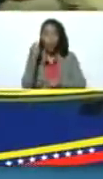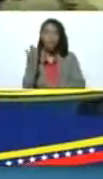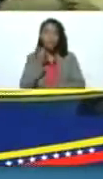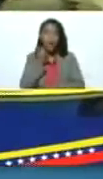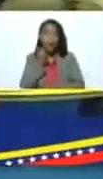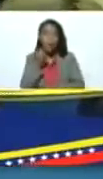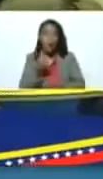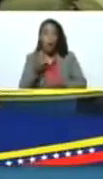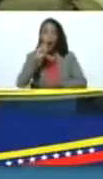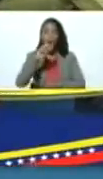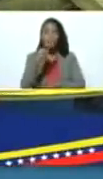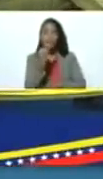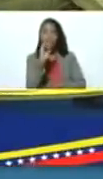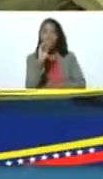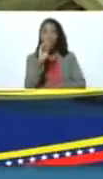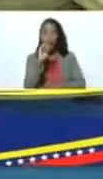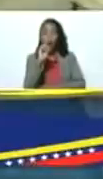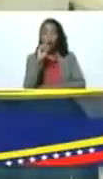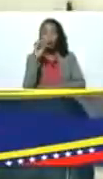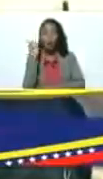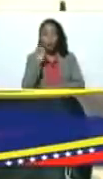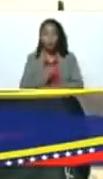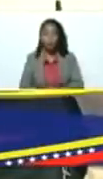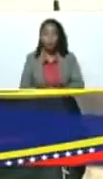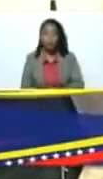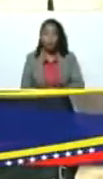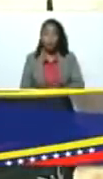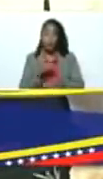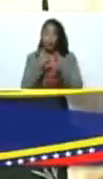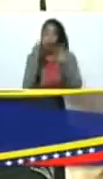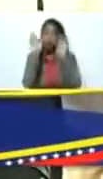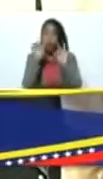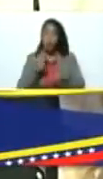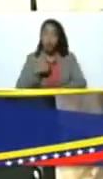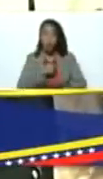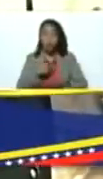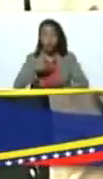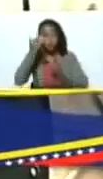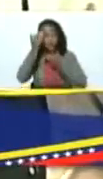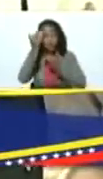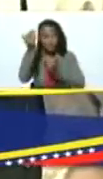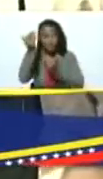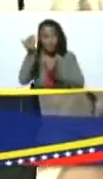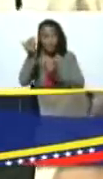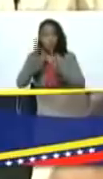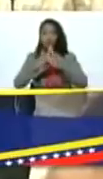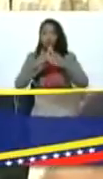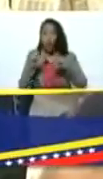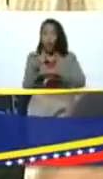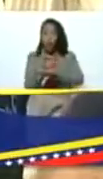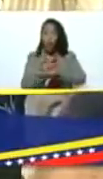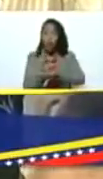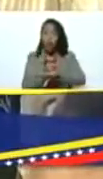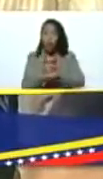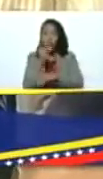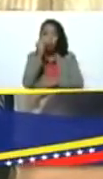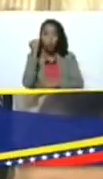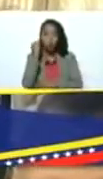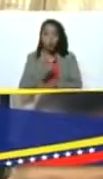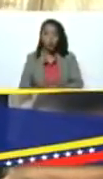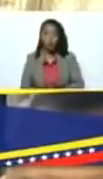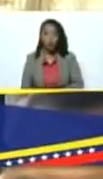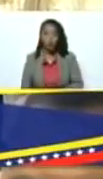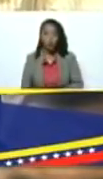Omicron. Igualmente quiero saludar a todos los gobernadores y gobernadoras.